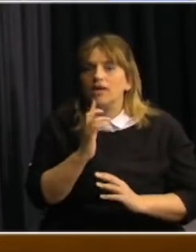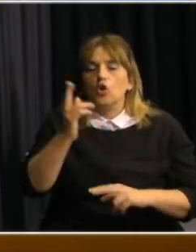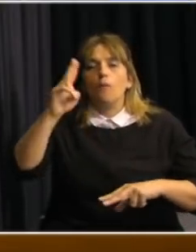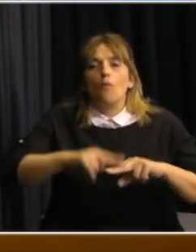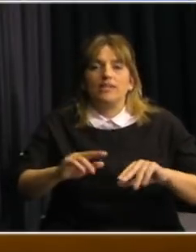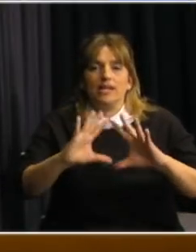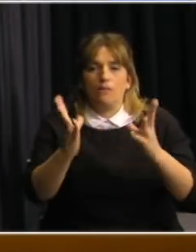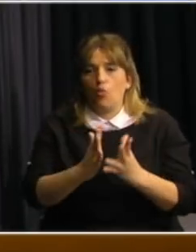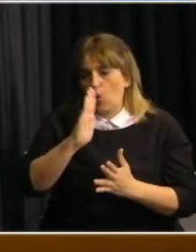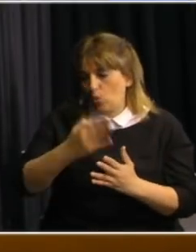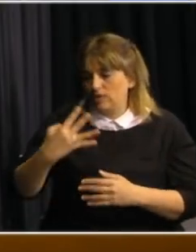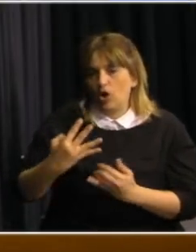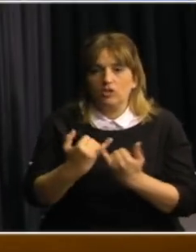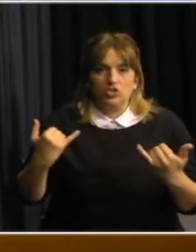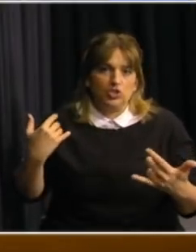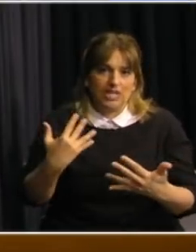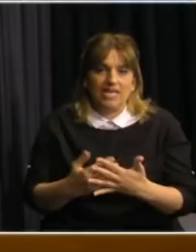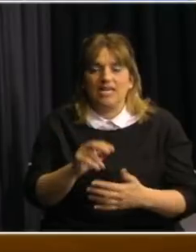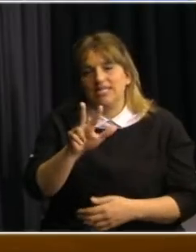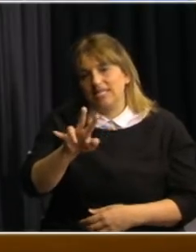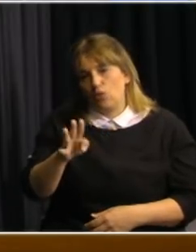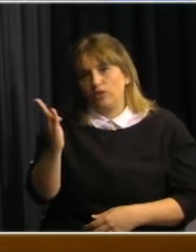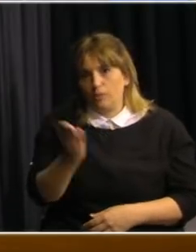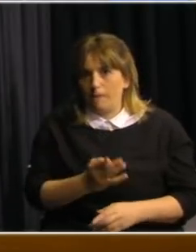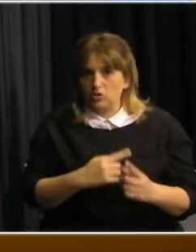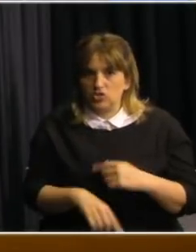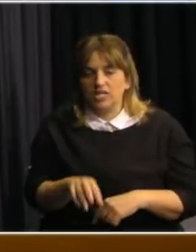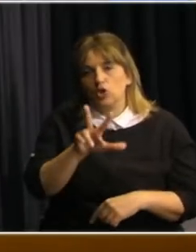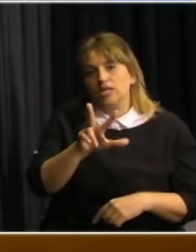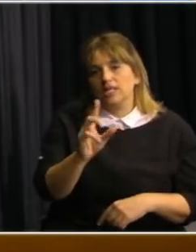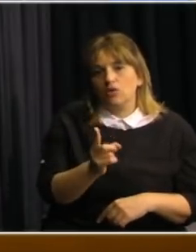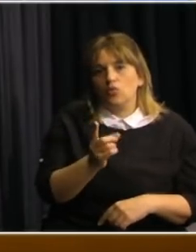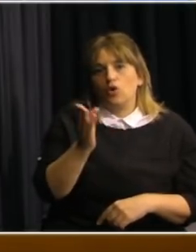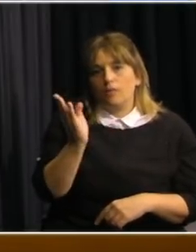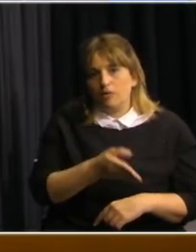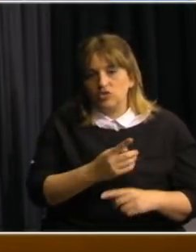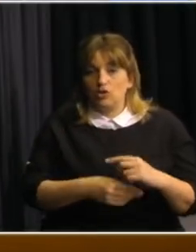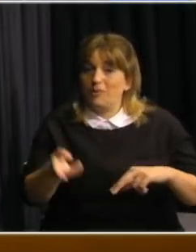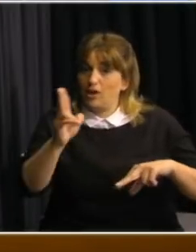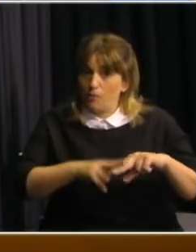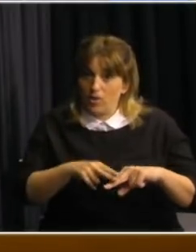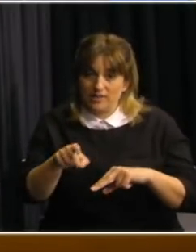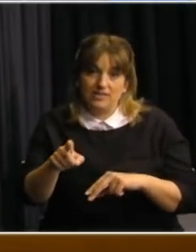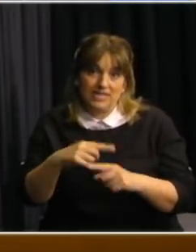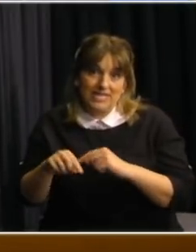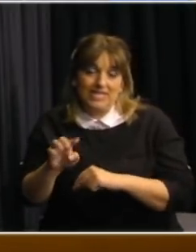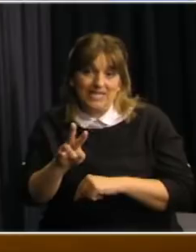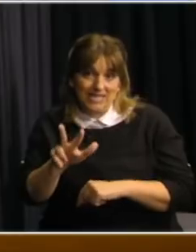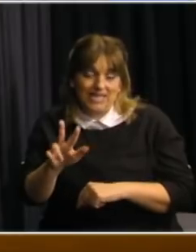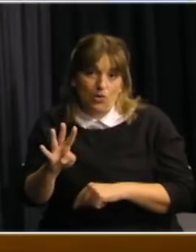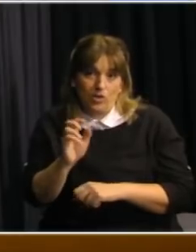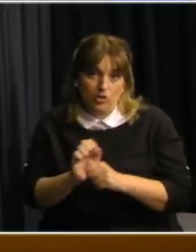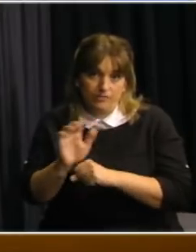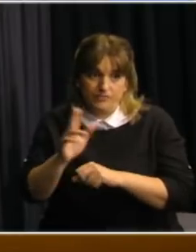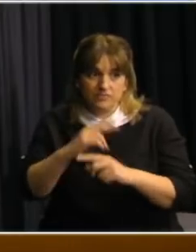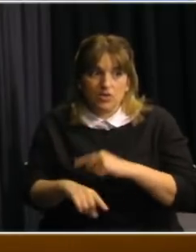últimos 14 días fue de un 34% para los casos y un 31% para las muertes. Uruguay, desde el inicio, ha